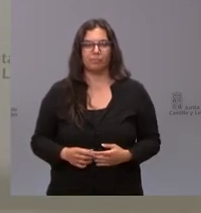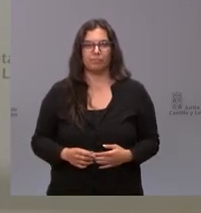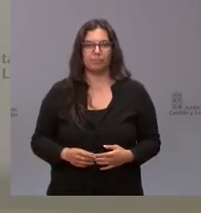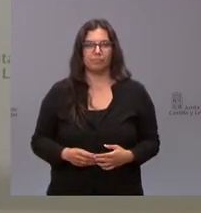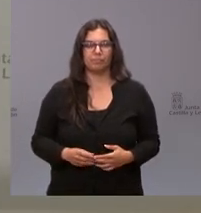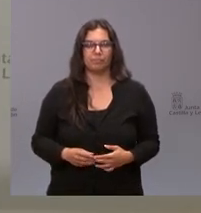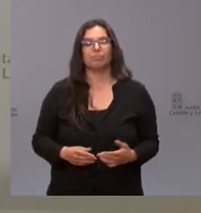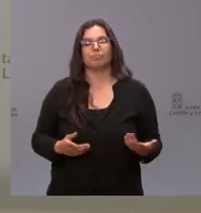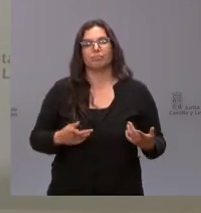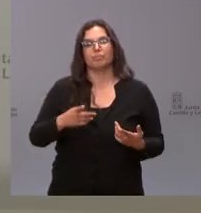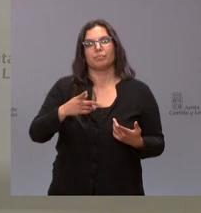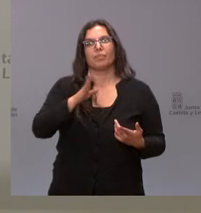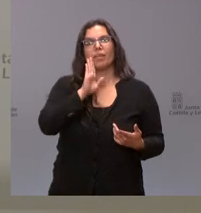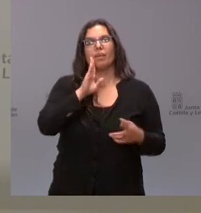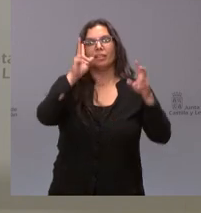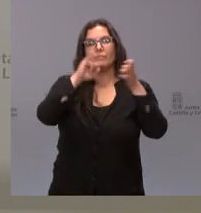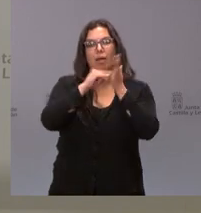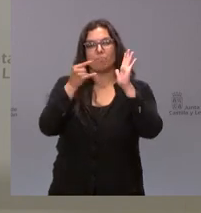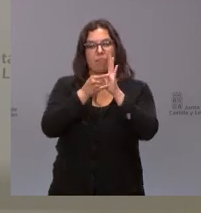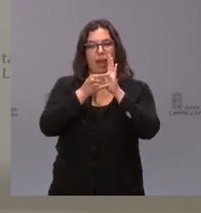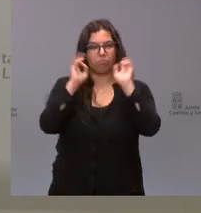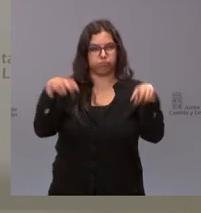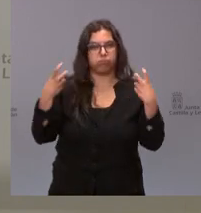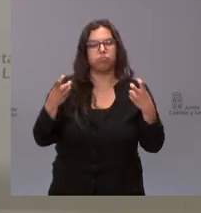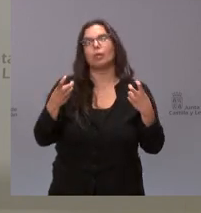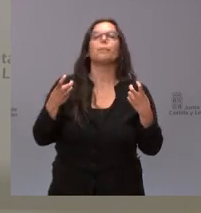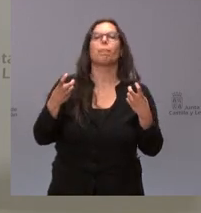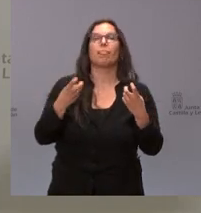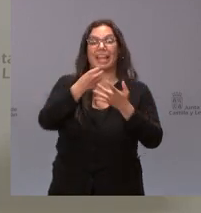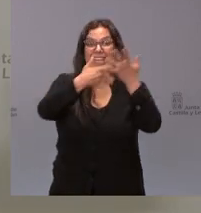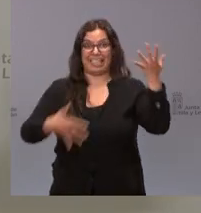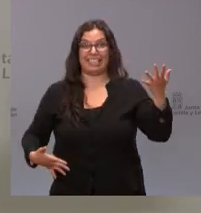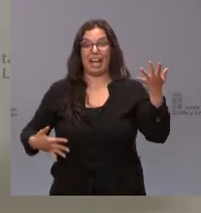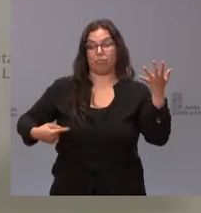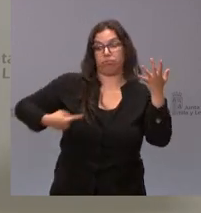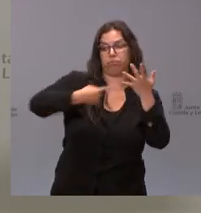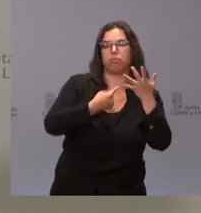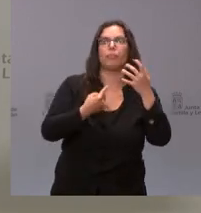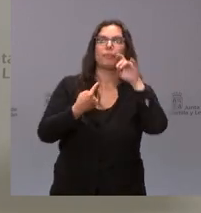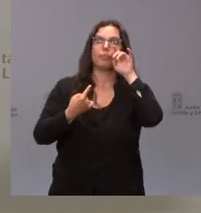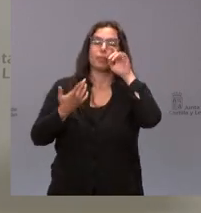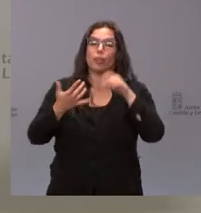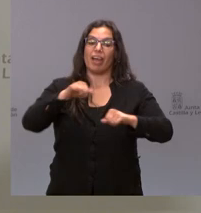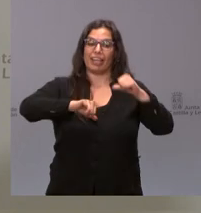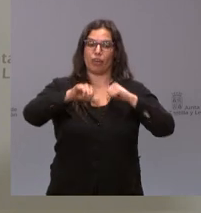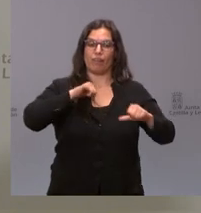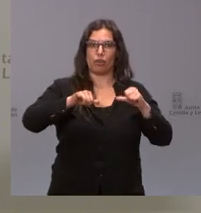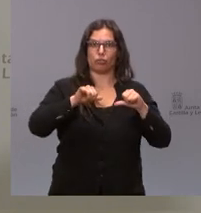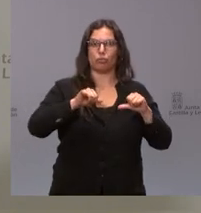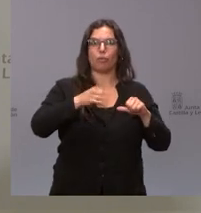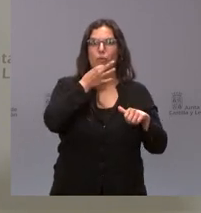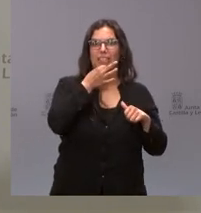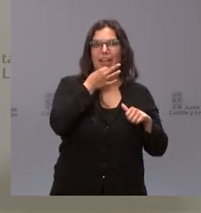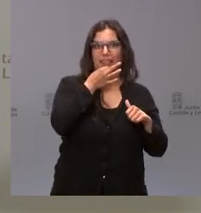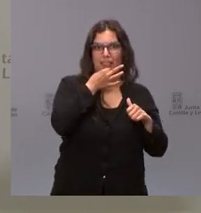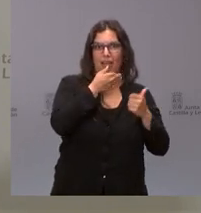volviendo al plan de choque de las listas de espera además de la apertura de los quirófanos si me gustaría